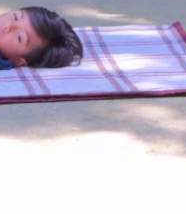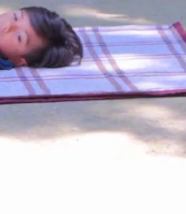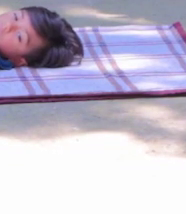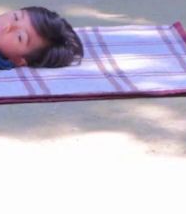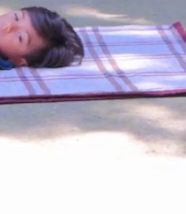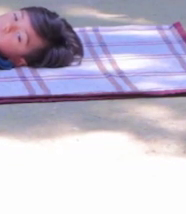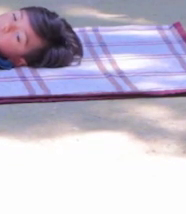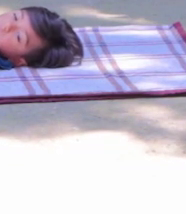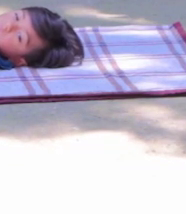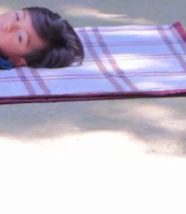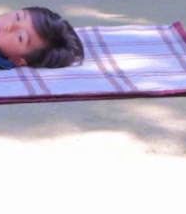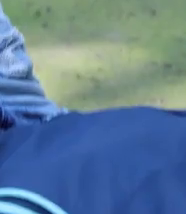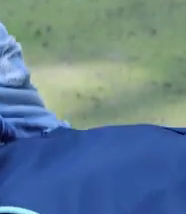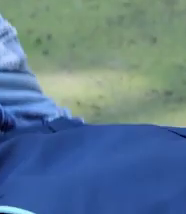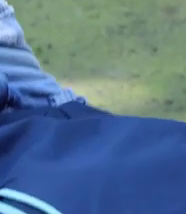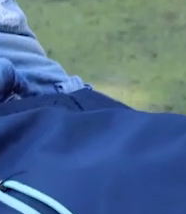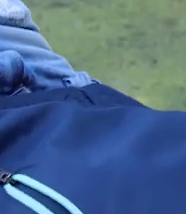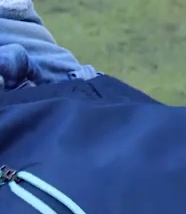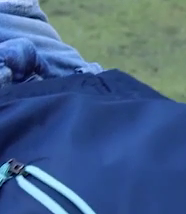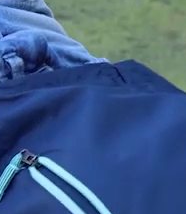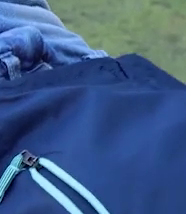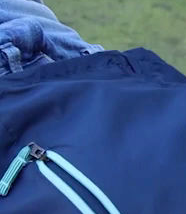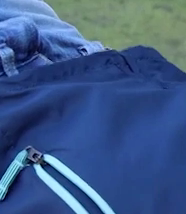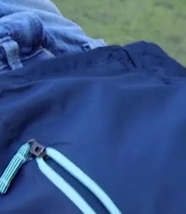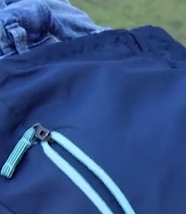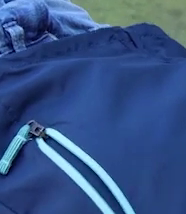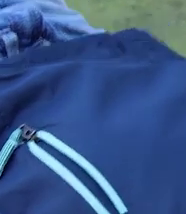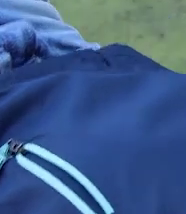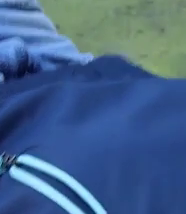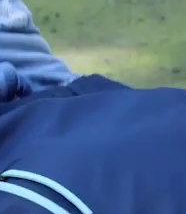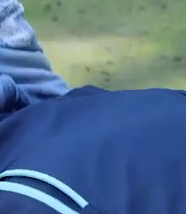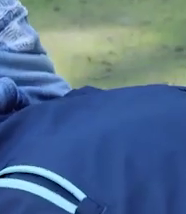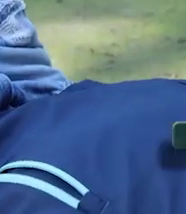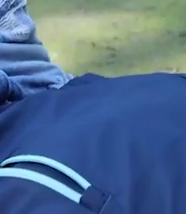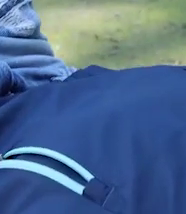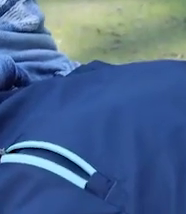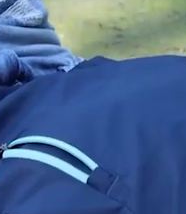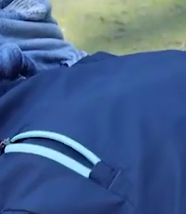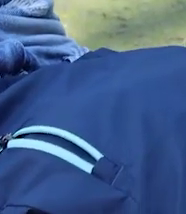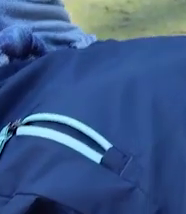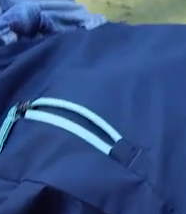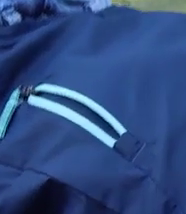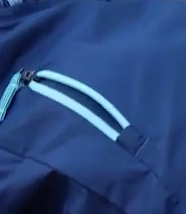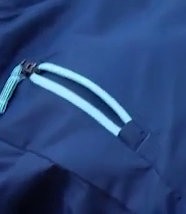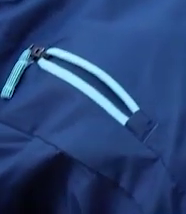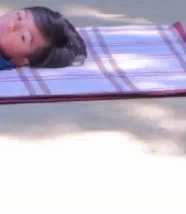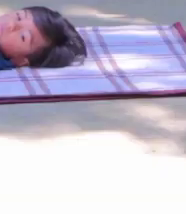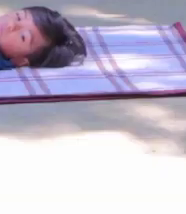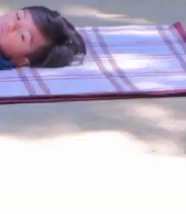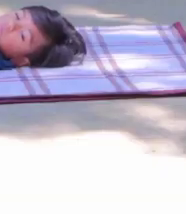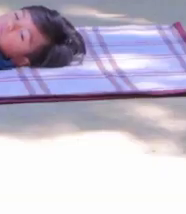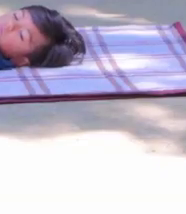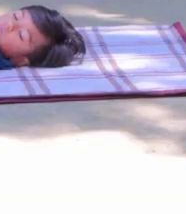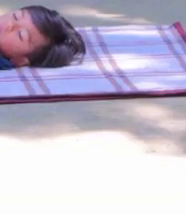Y bajamos. Mantenemos nuestros pies juntos. Elevamos cadera. Una vez más.